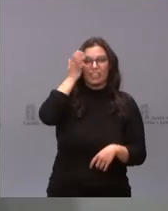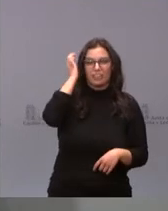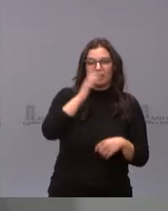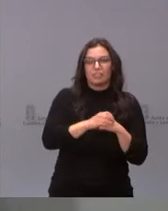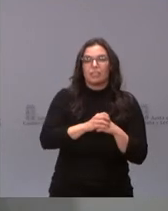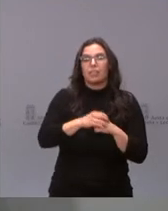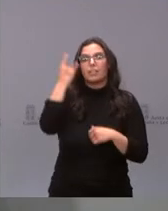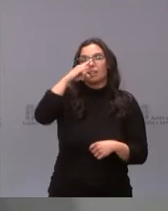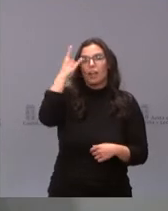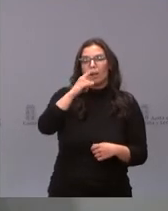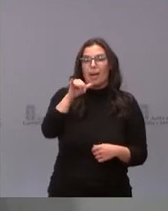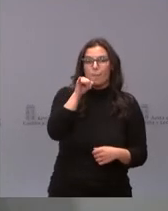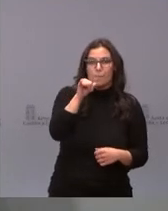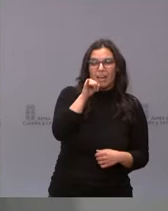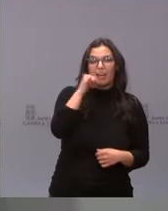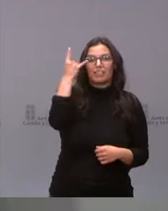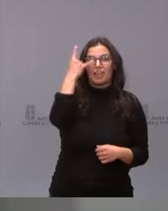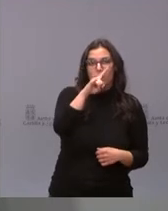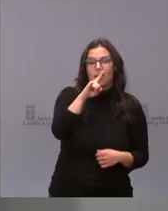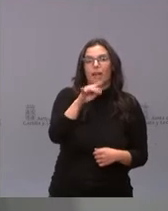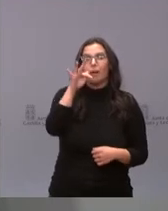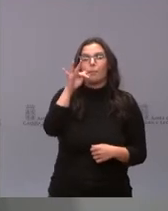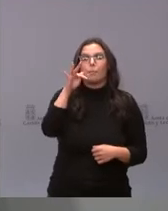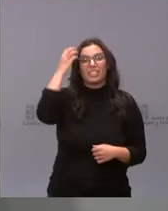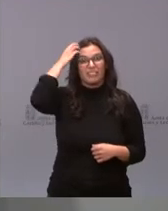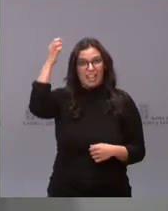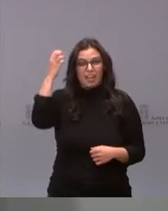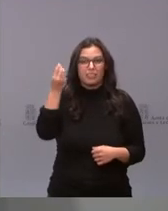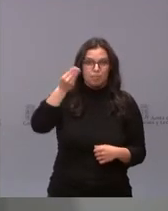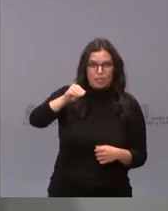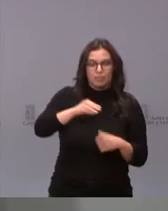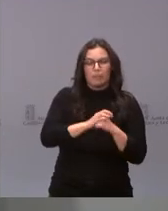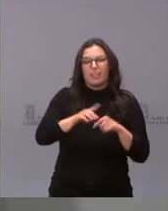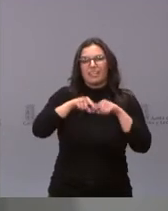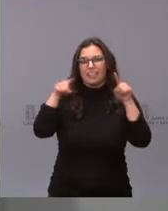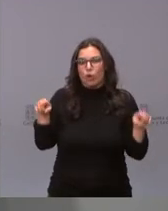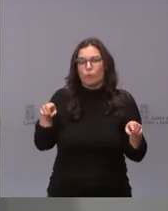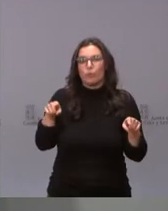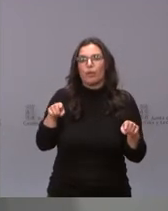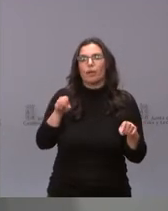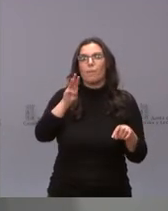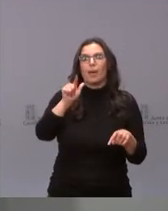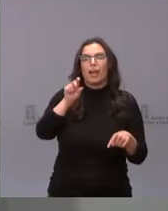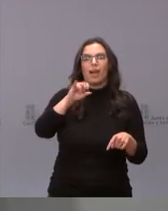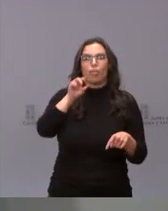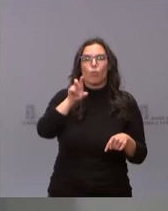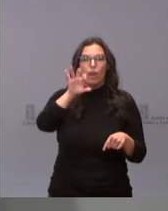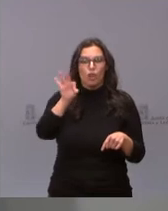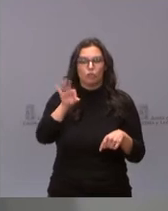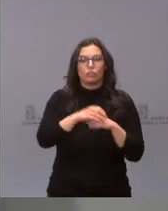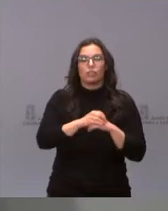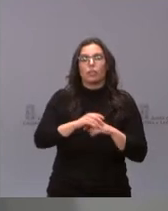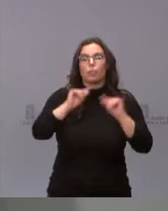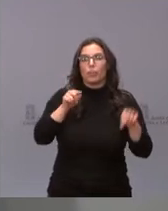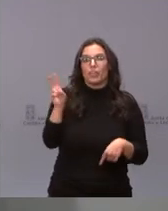provincia de Salamanca, Béjar, Salamanca y Villares de la Reina, en la provincia de Segovia, Palazuelos de Eresma y en la provincia de Valladolid,